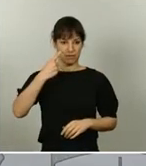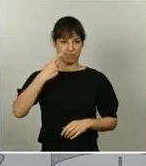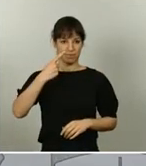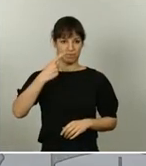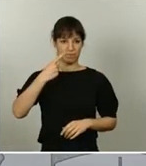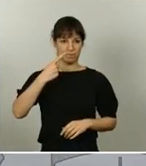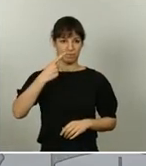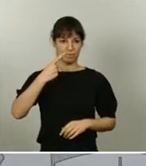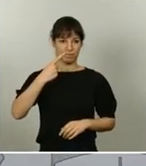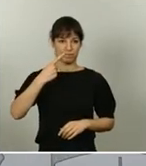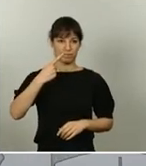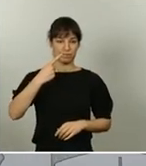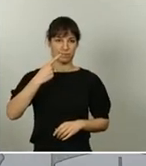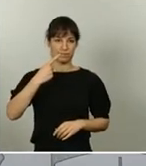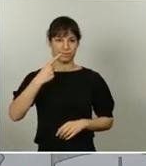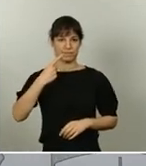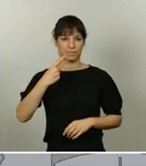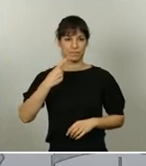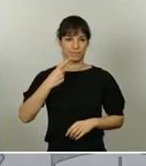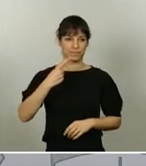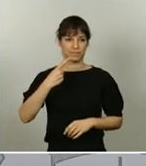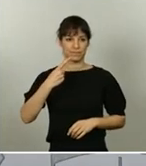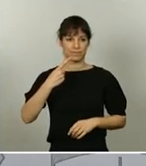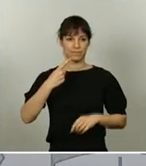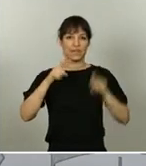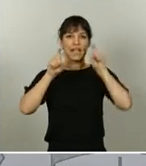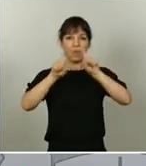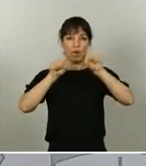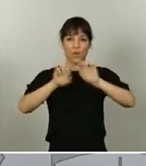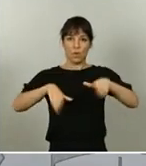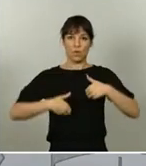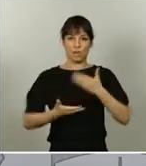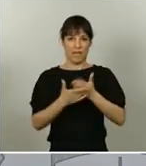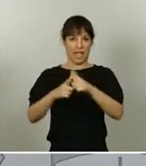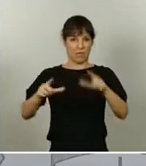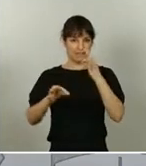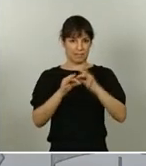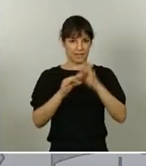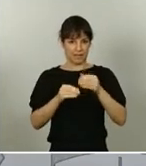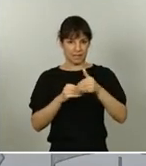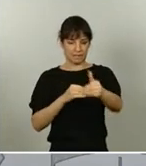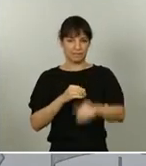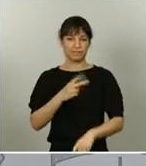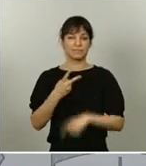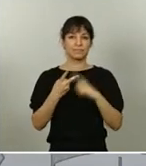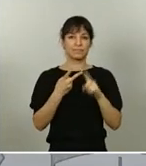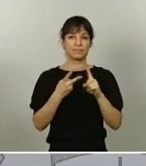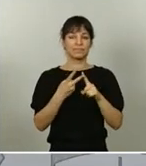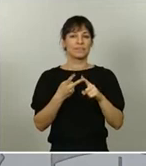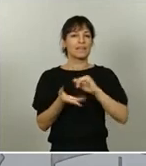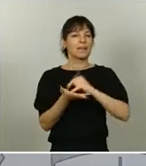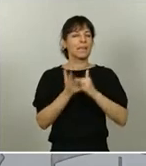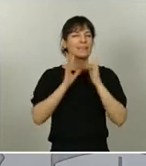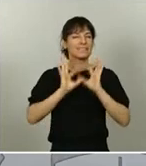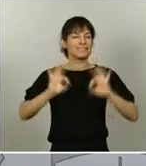En segundo lugar, el relanzamiento de la industria y la necesidad de un plan específico para el sector de la automoción y también para el sector